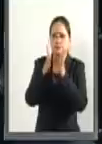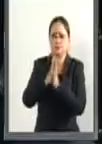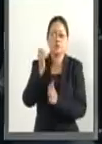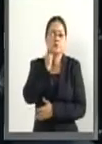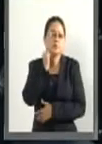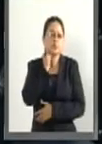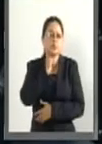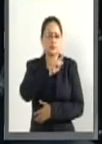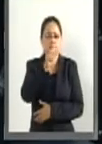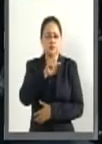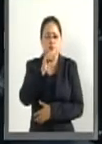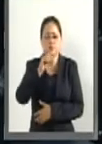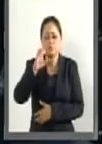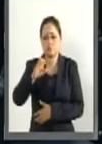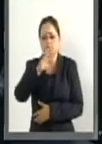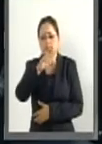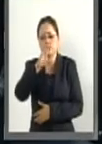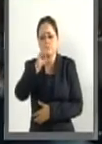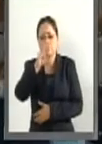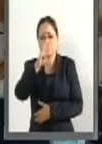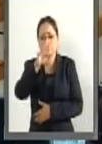Soy Robledo. Adelante, por favor.